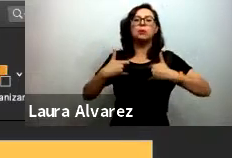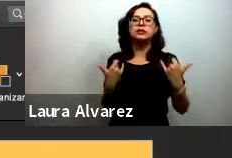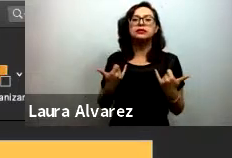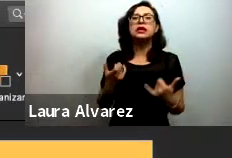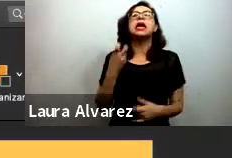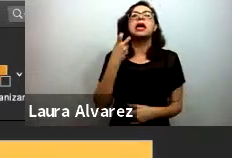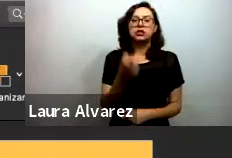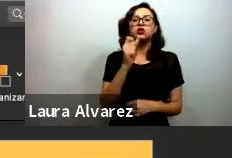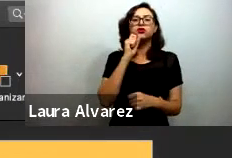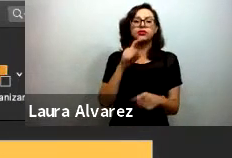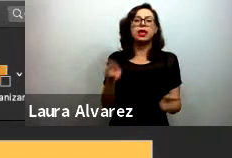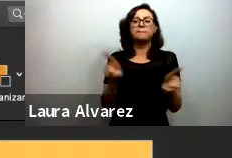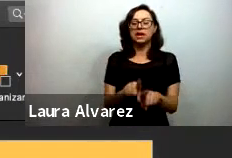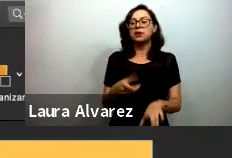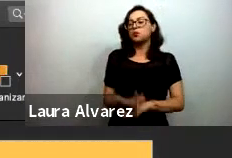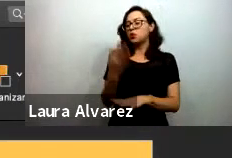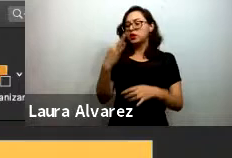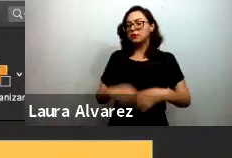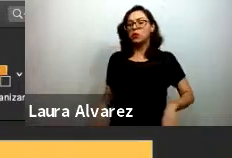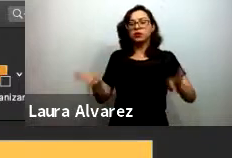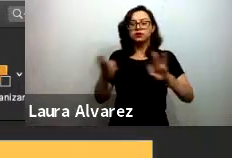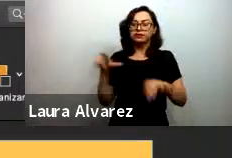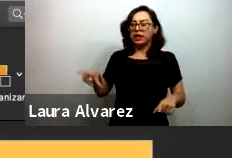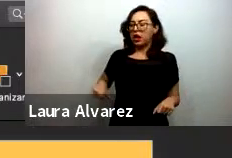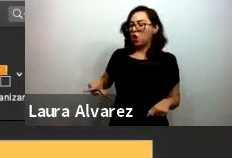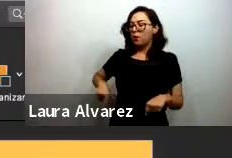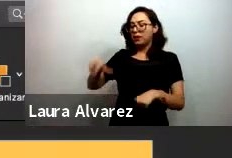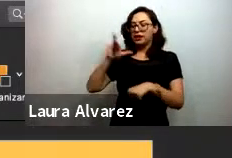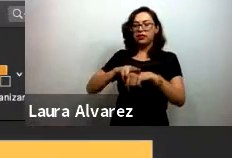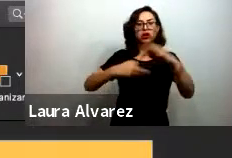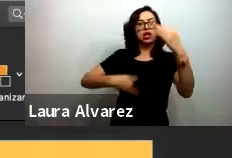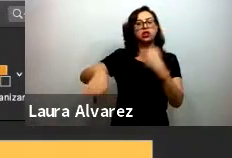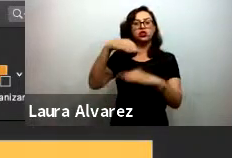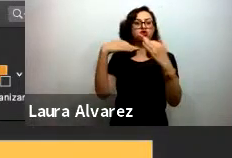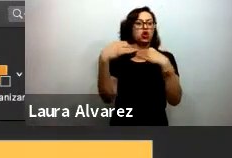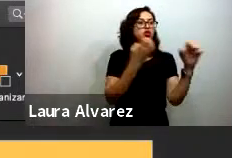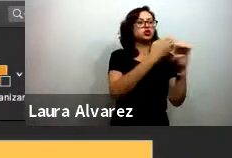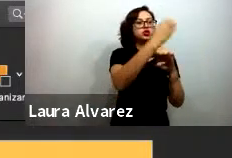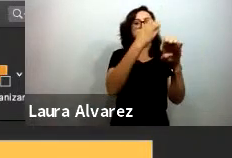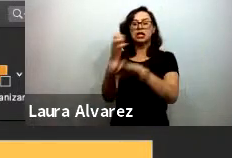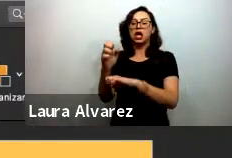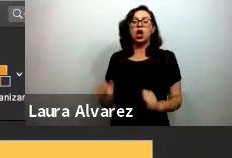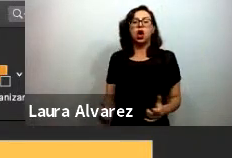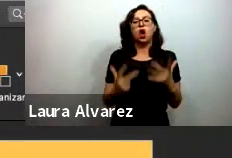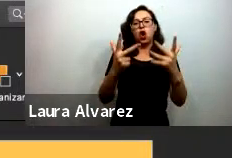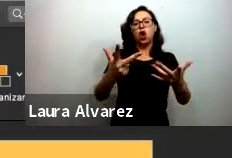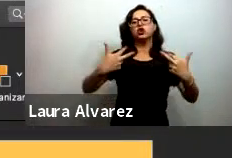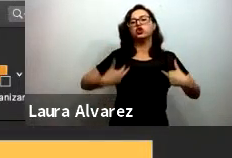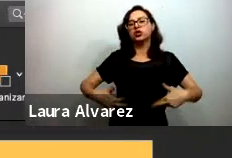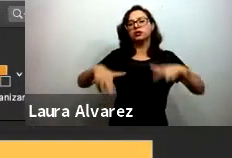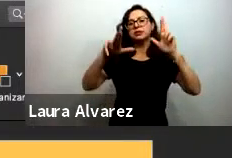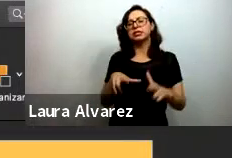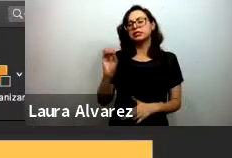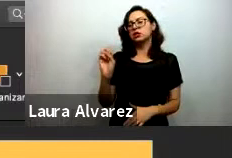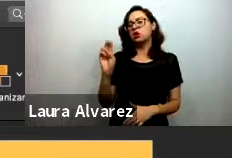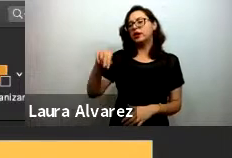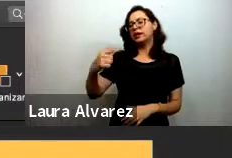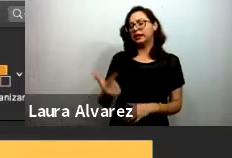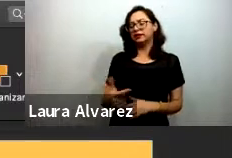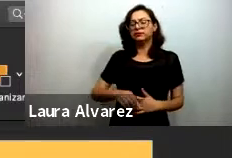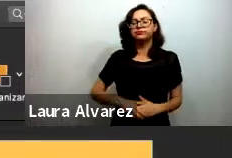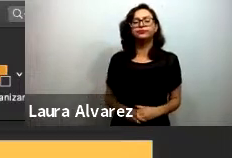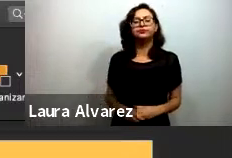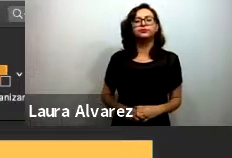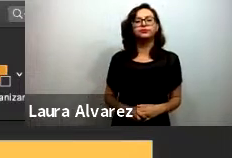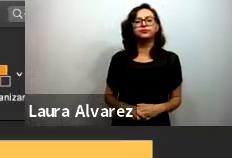también los gobernadores de todos los estados del país y ocho representantes de la sociedad civil organizada este sistema